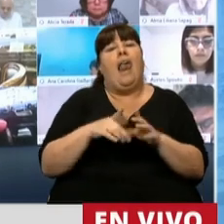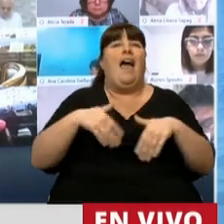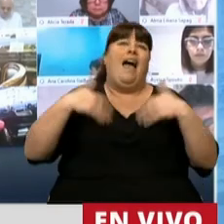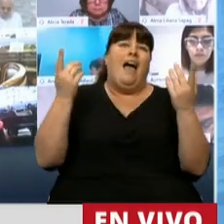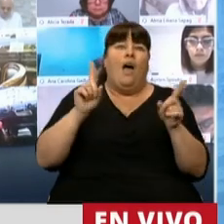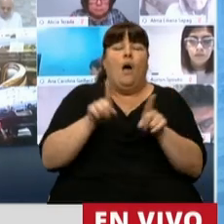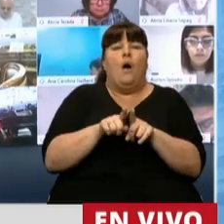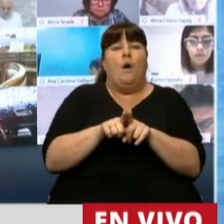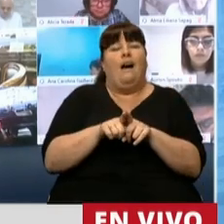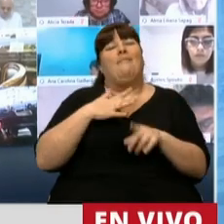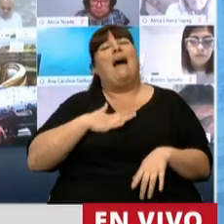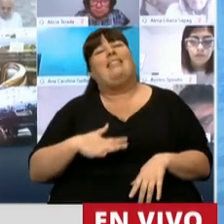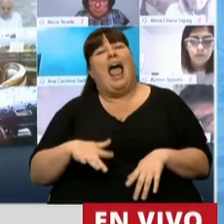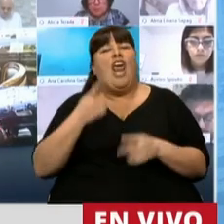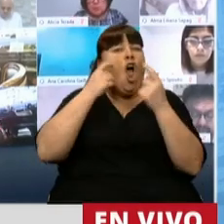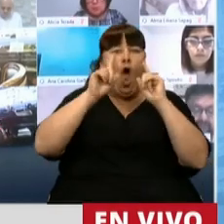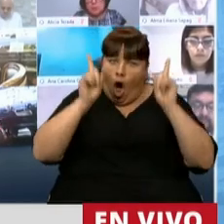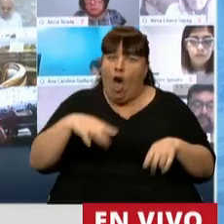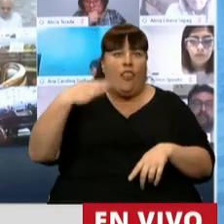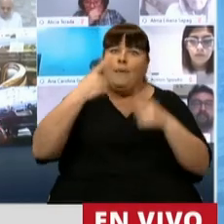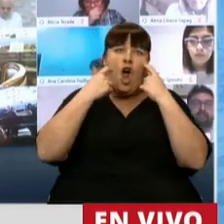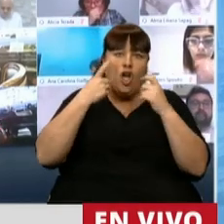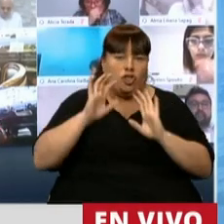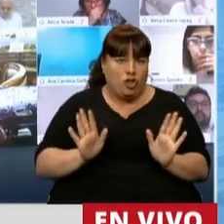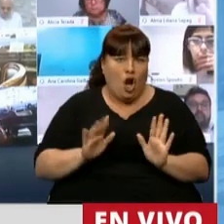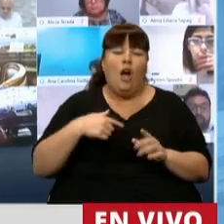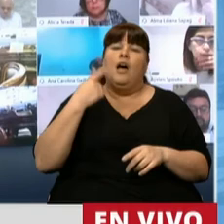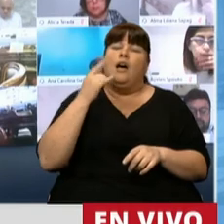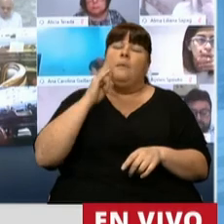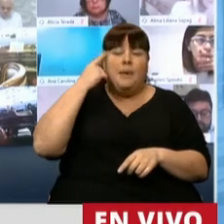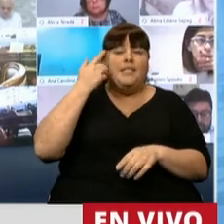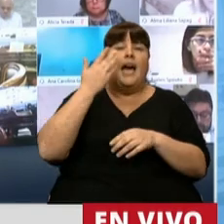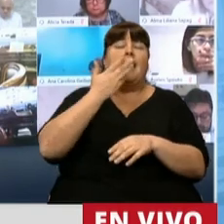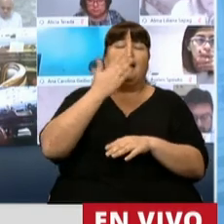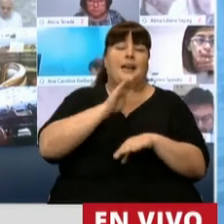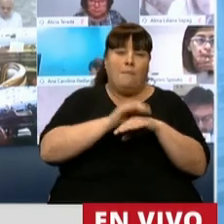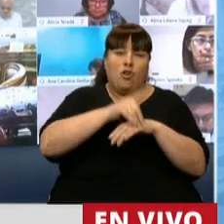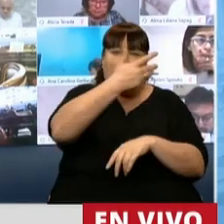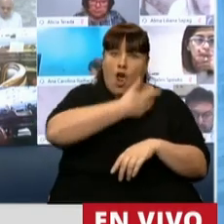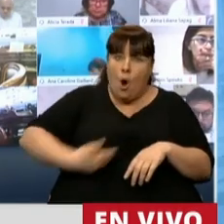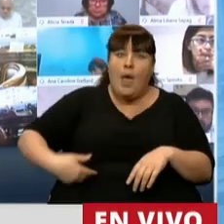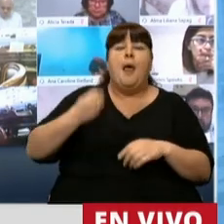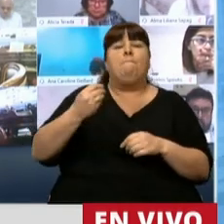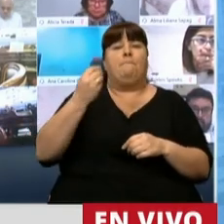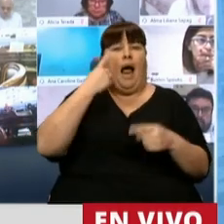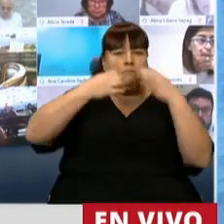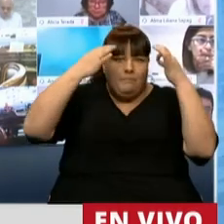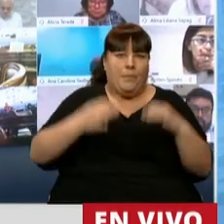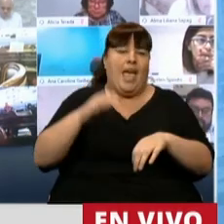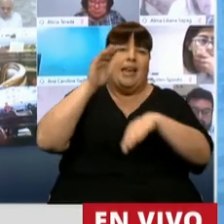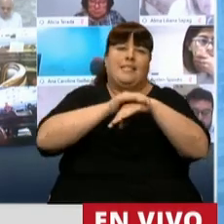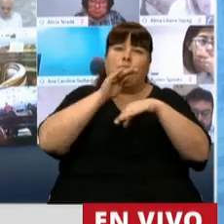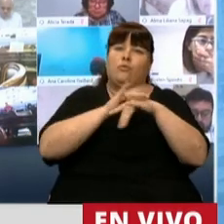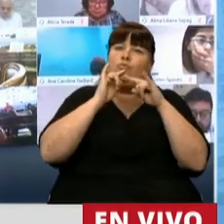implicar jamás relajar los controles. Apelamos a la responsabilidad del oficialismo para ejercer rigurosamente la